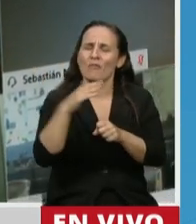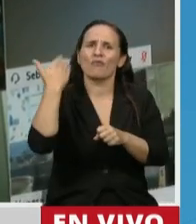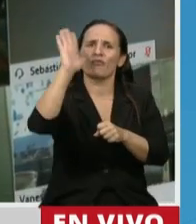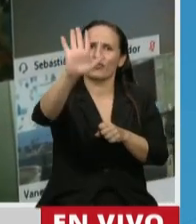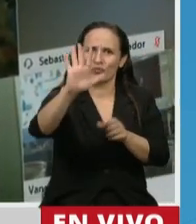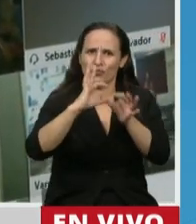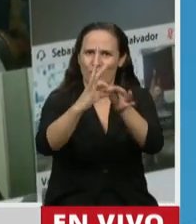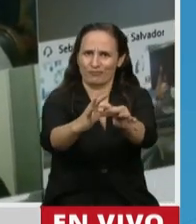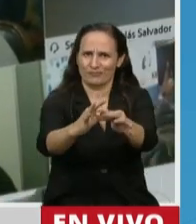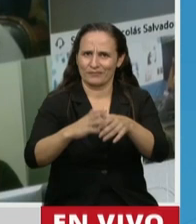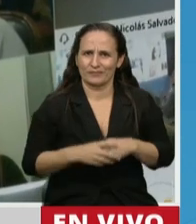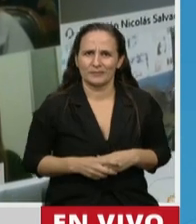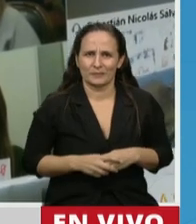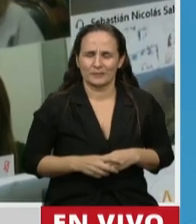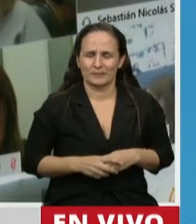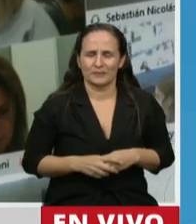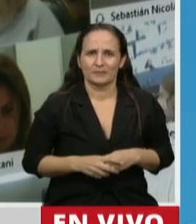esto...